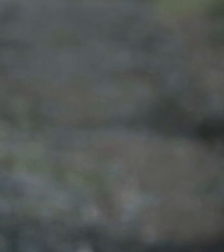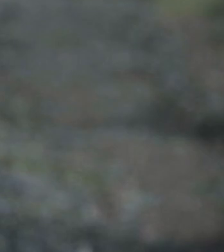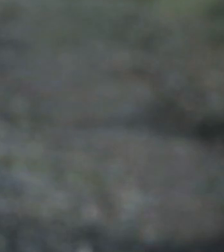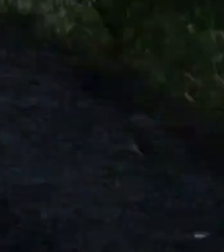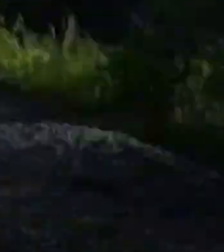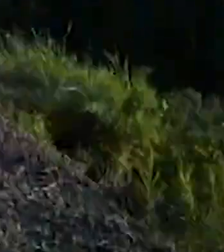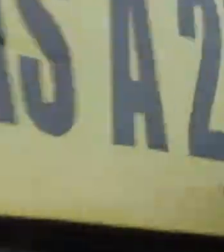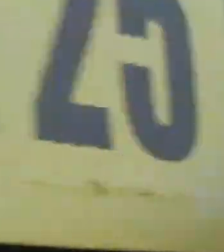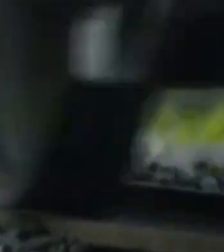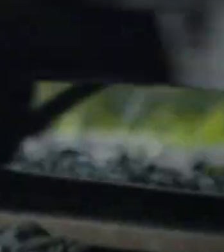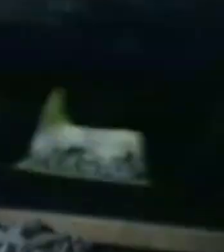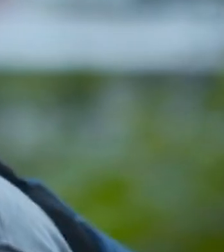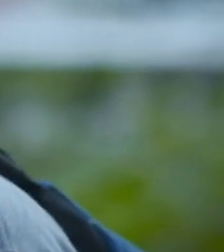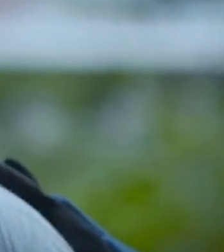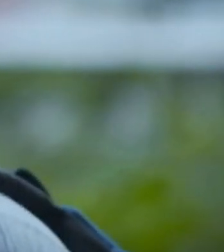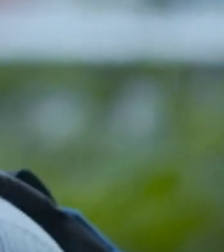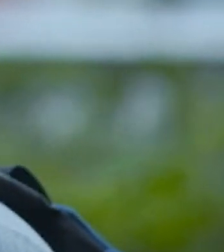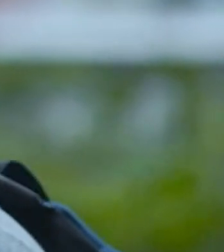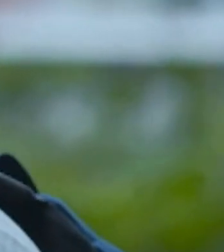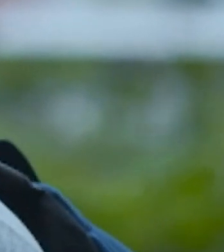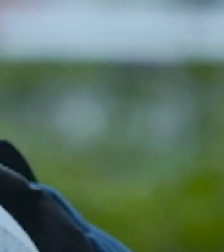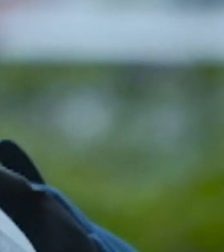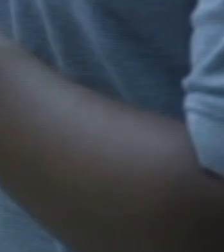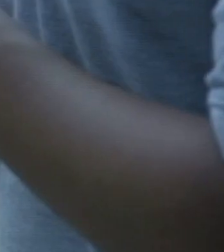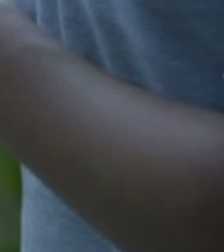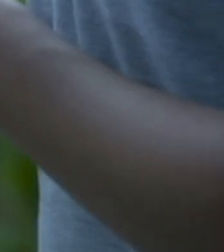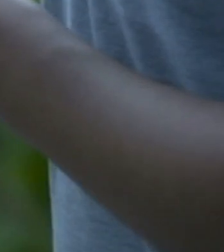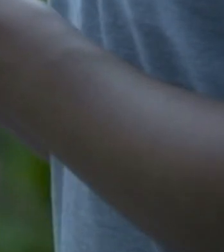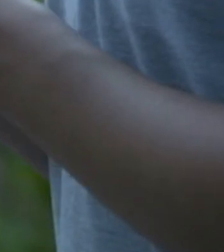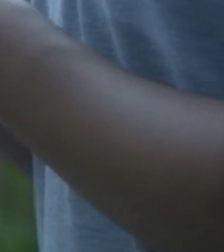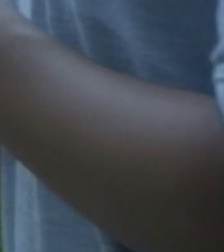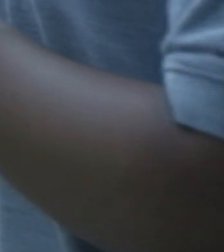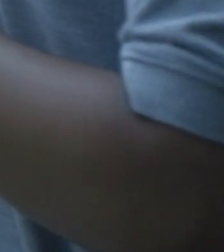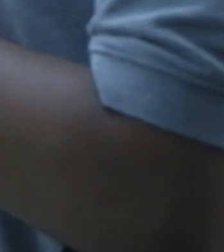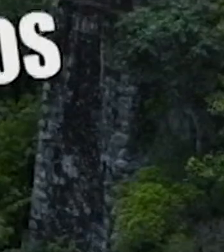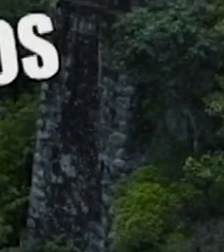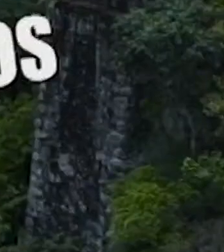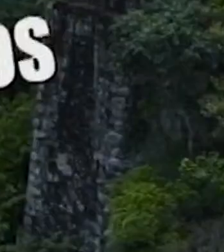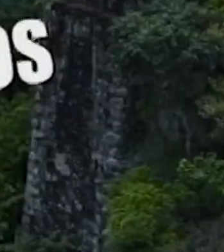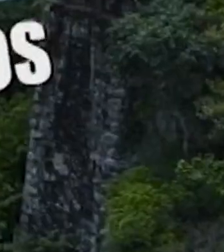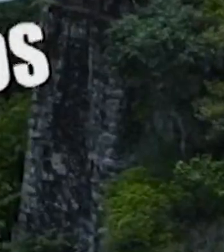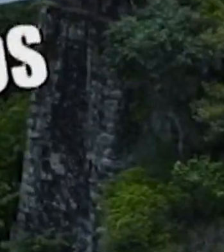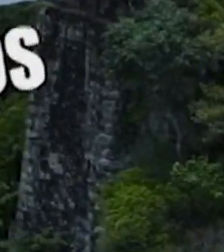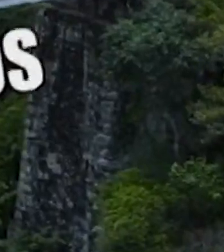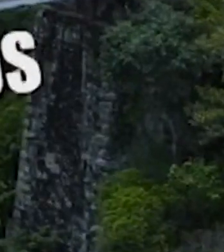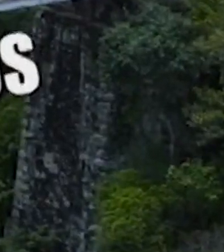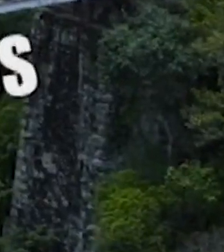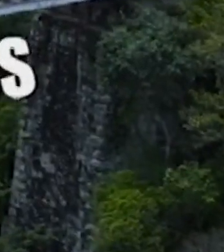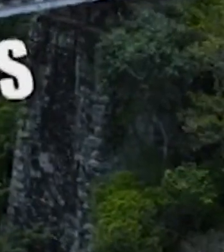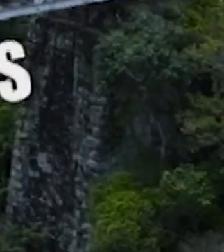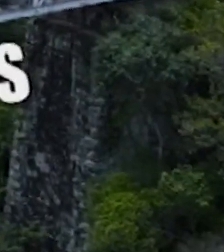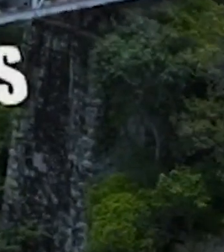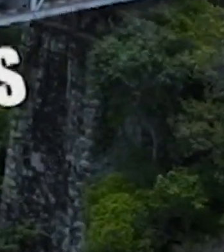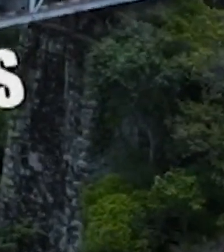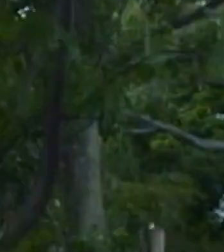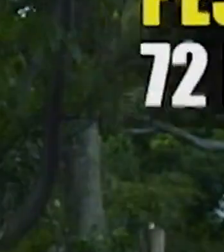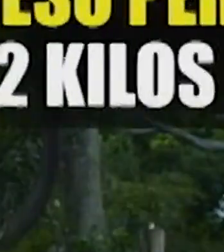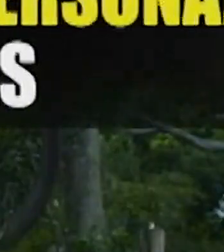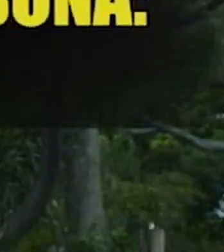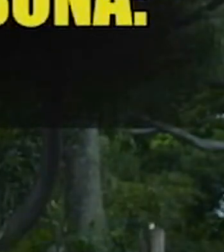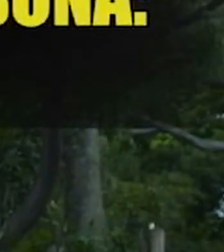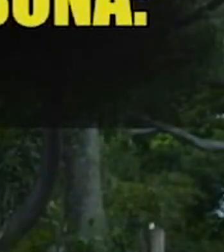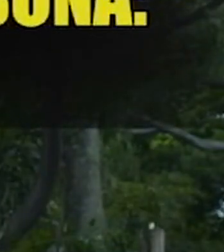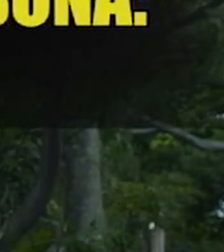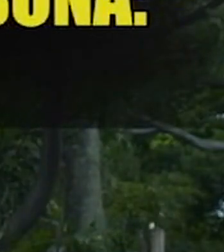¿Escuchaste la pitoreta del tren? ¿Cómo? Si vas con audífonos escuchando música y mensajeando. El tren pesa 180 mil kilos y vos